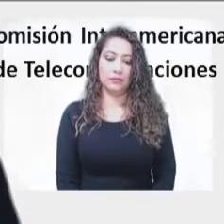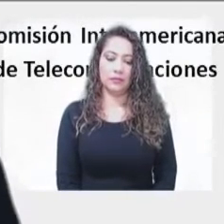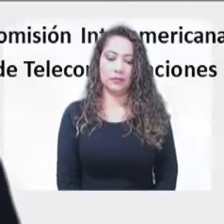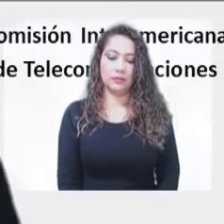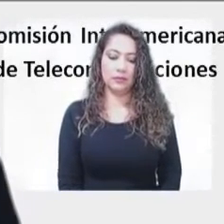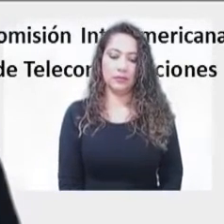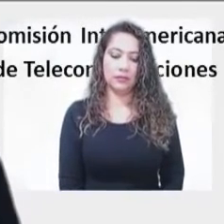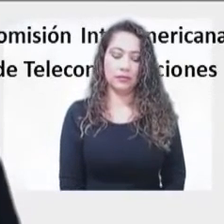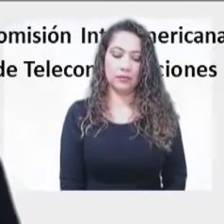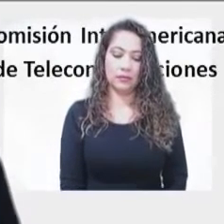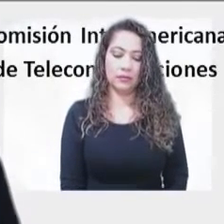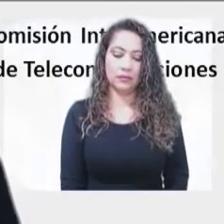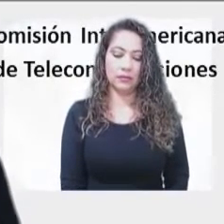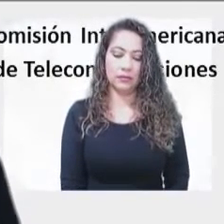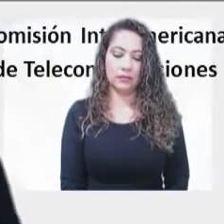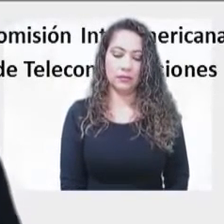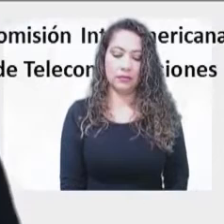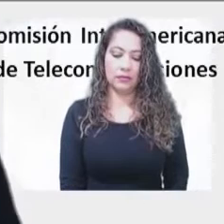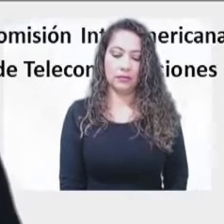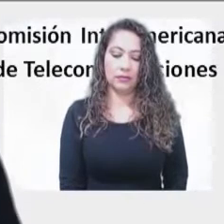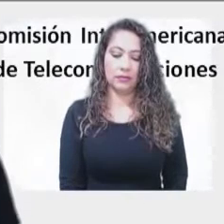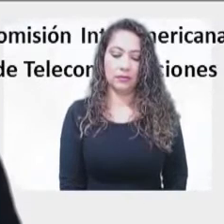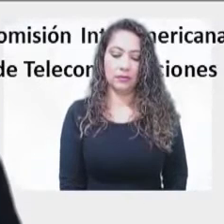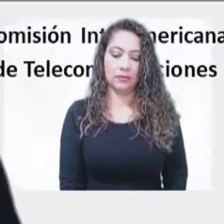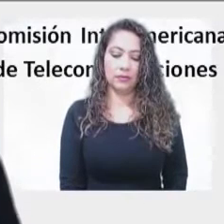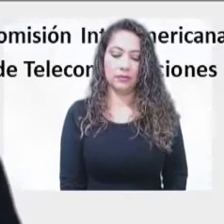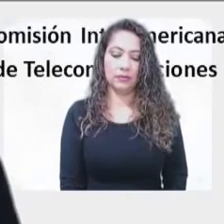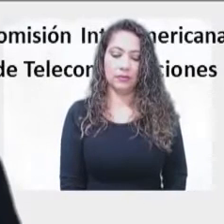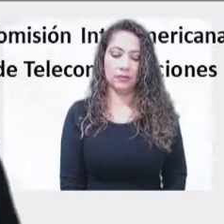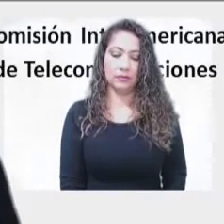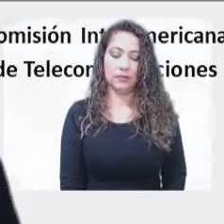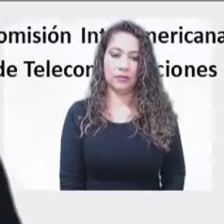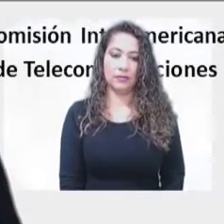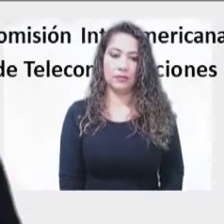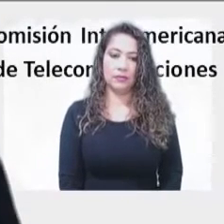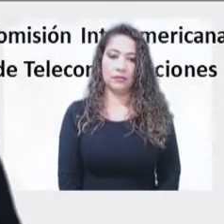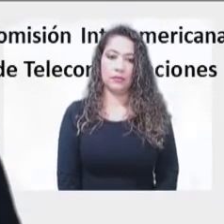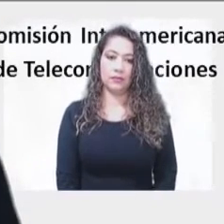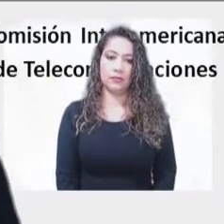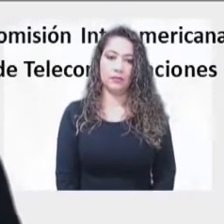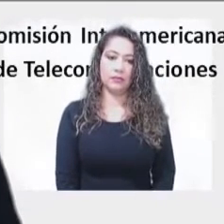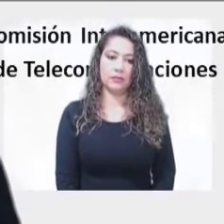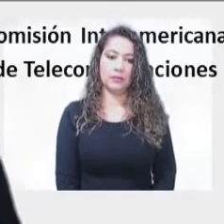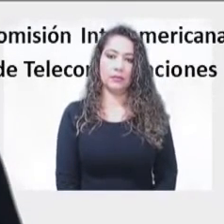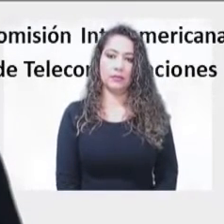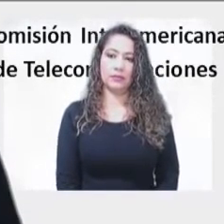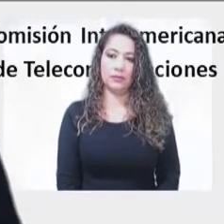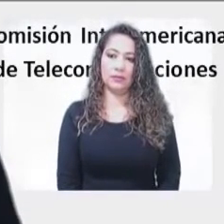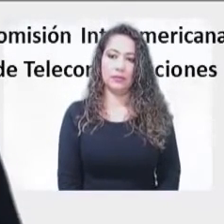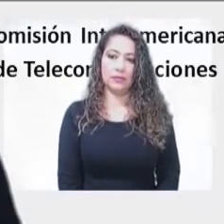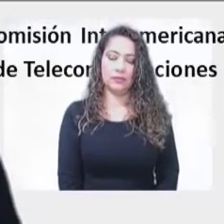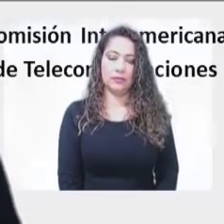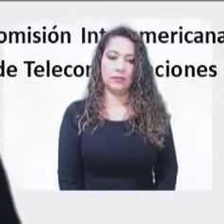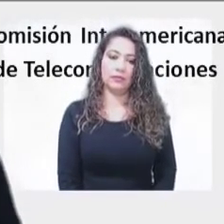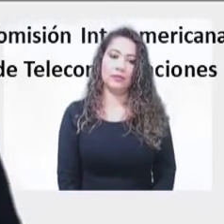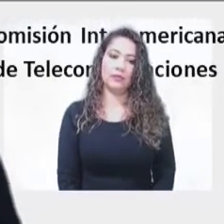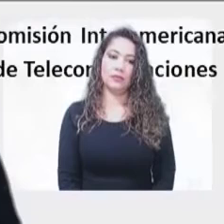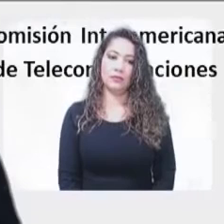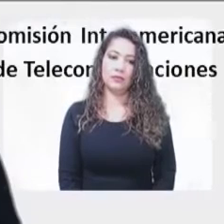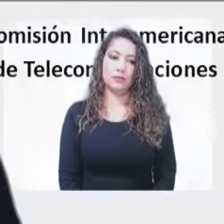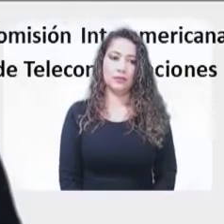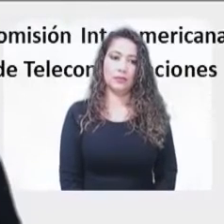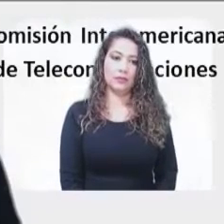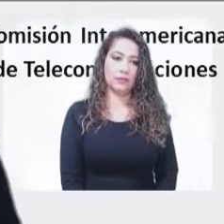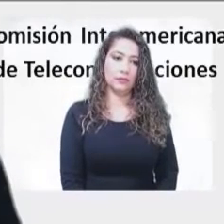de las bandas, tecnologías y estrategias claves para el futuro 5G, así como que se servían de base para